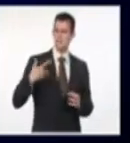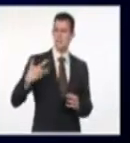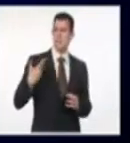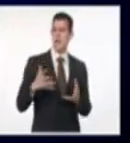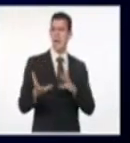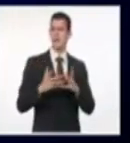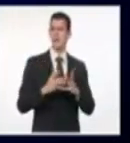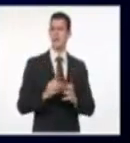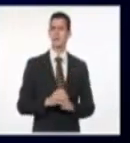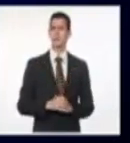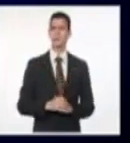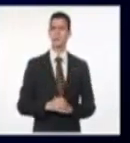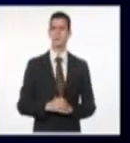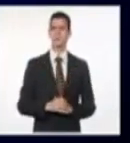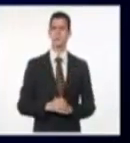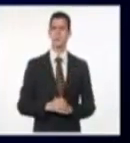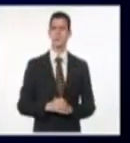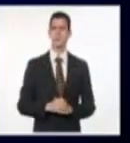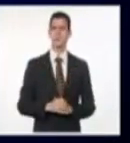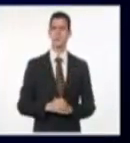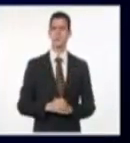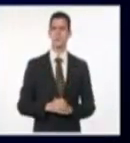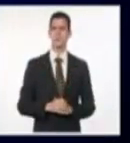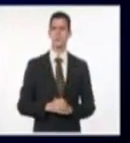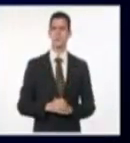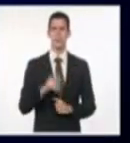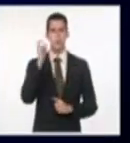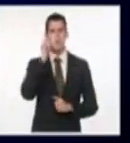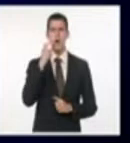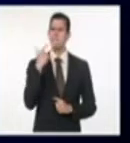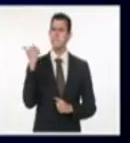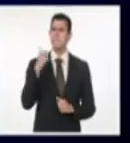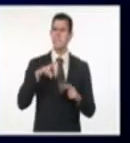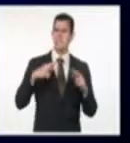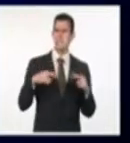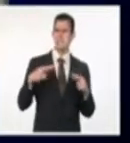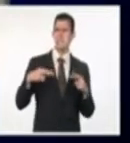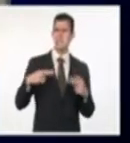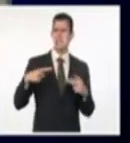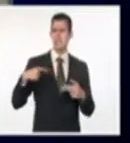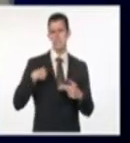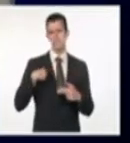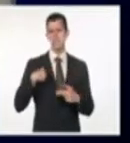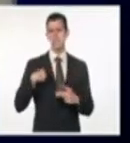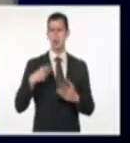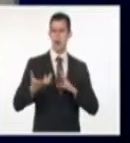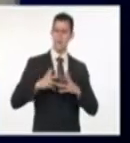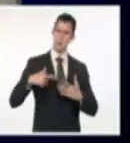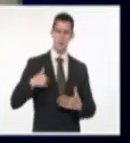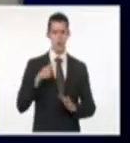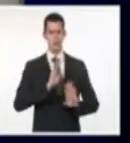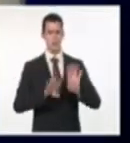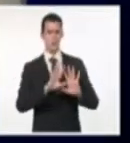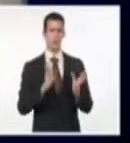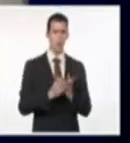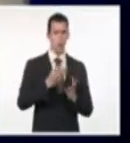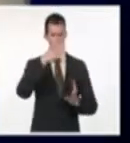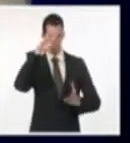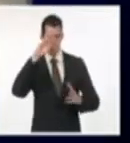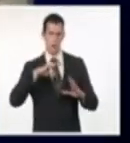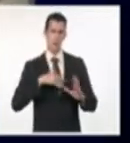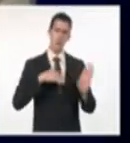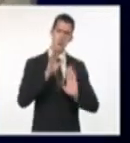a pesar de su autocacareado activismo, Anameli marchó de Cuba el 9 de enero de este año para estudiar en México.